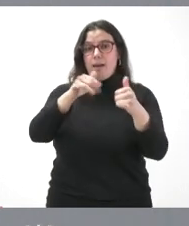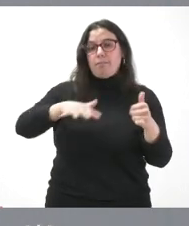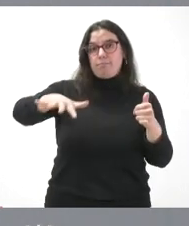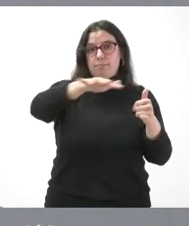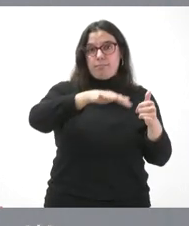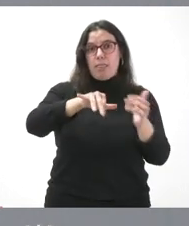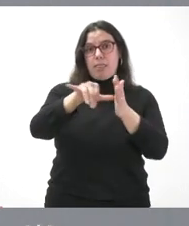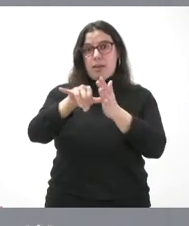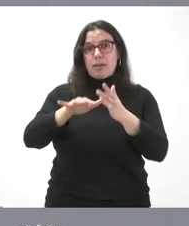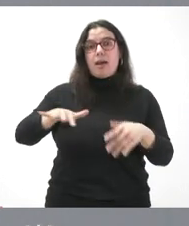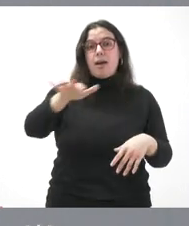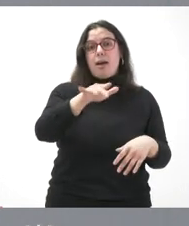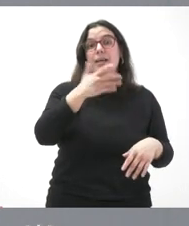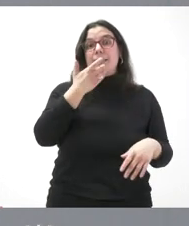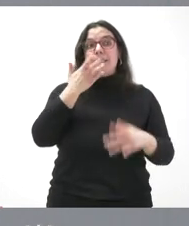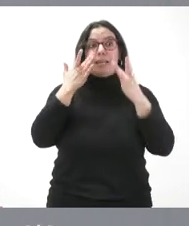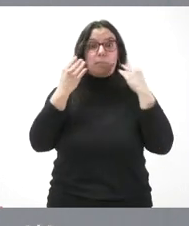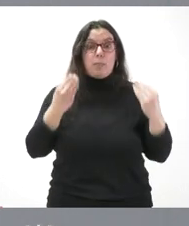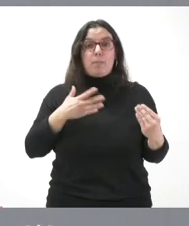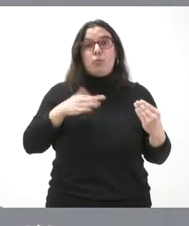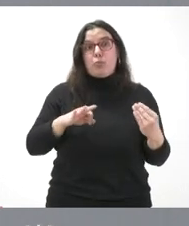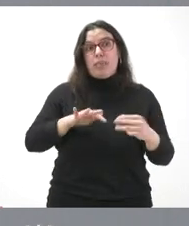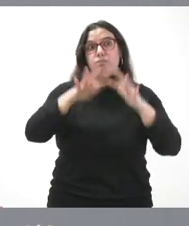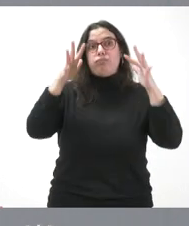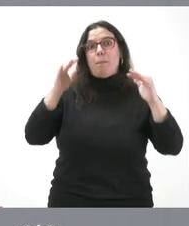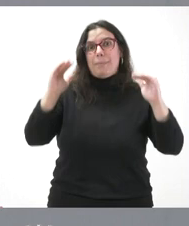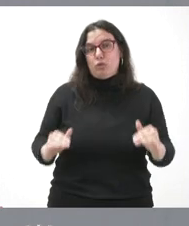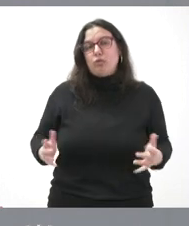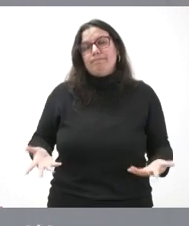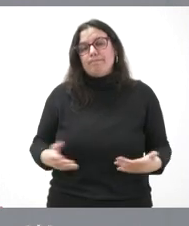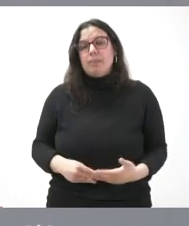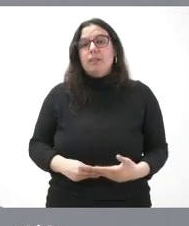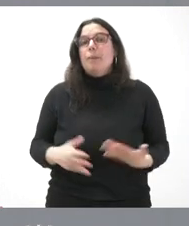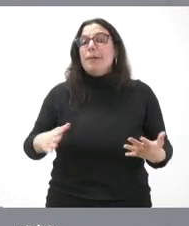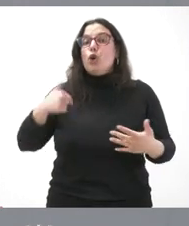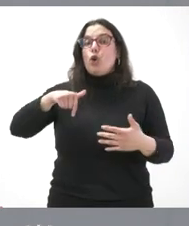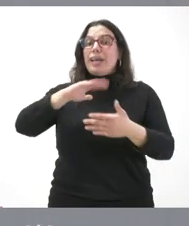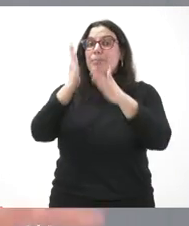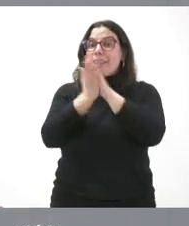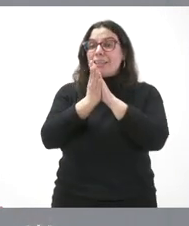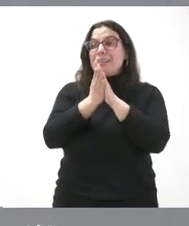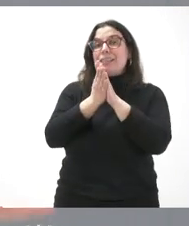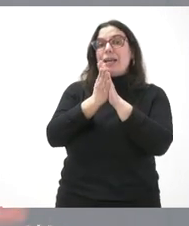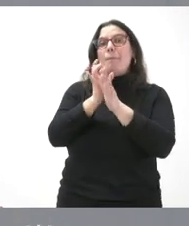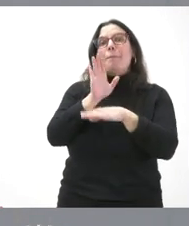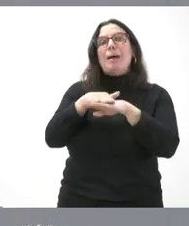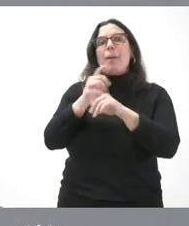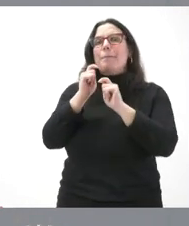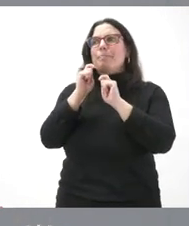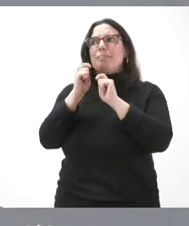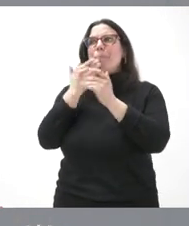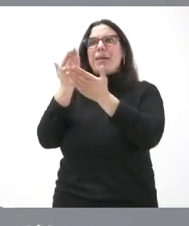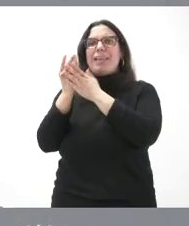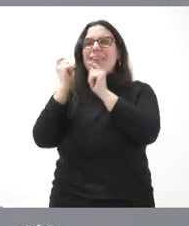que si hubieran estado en otras condiciones, pues quizá el impacto hubiera sido menor. Pero el expediente de hoy es un expediente para solicitar la declaración,